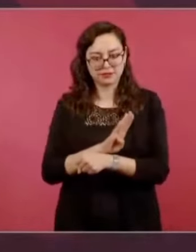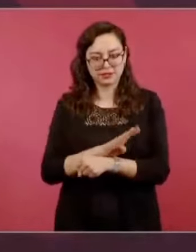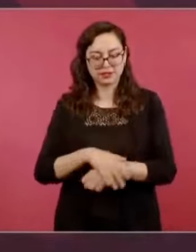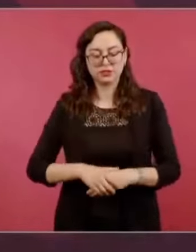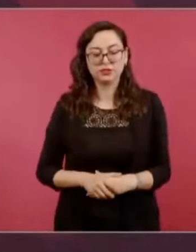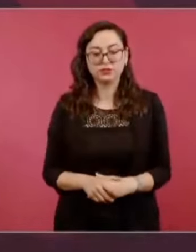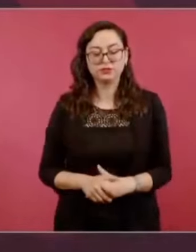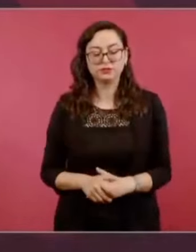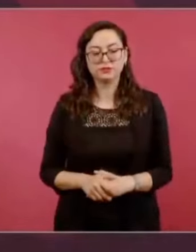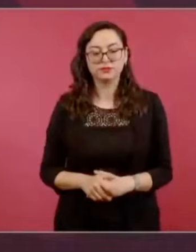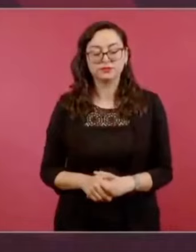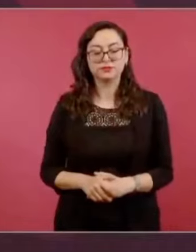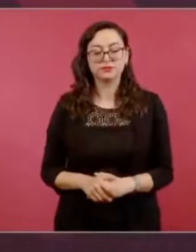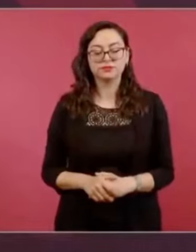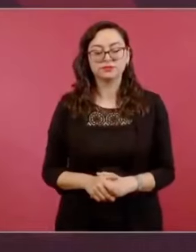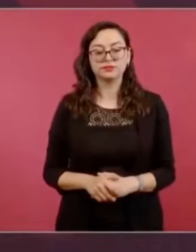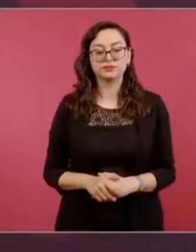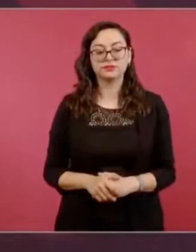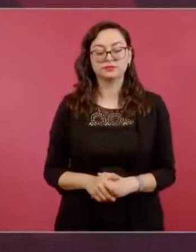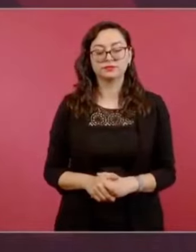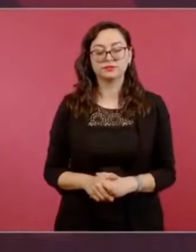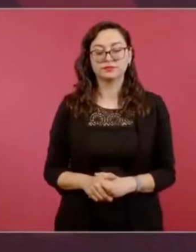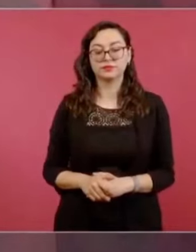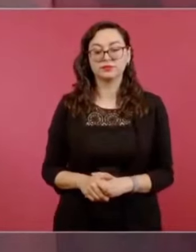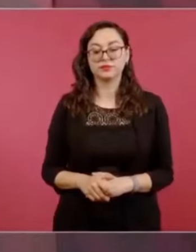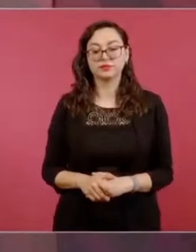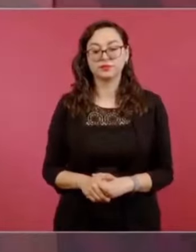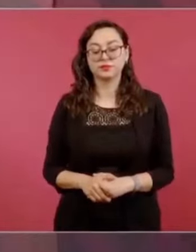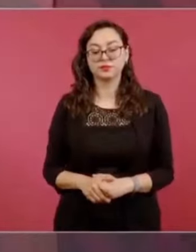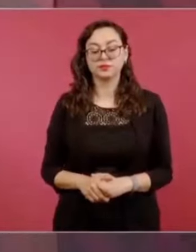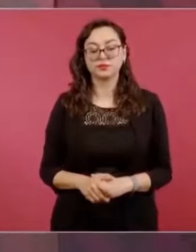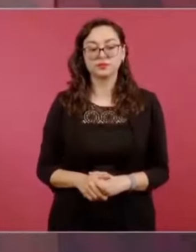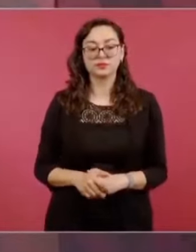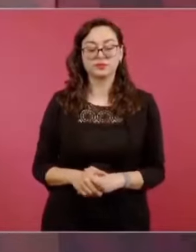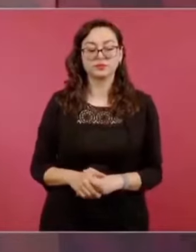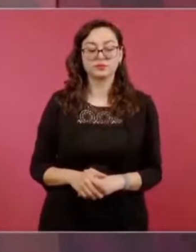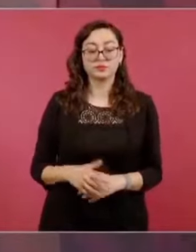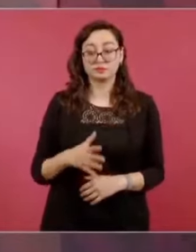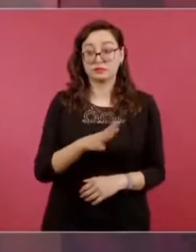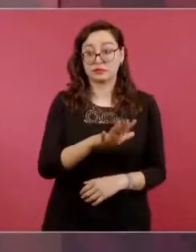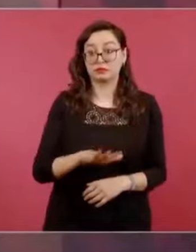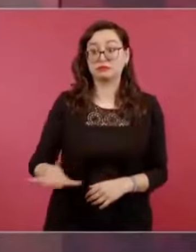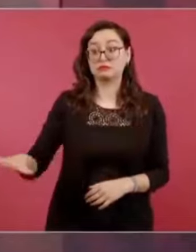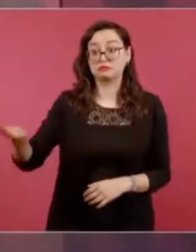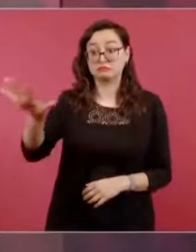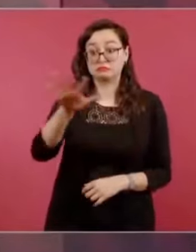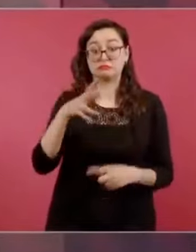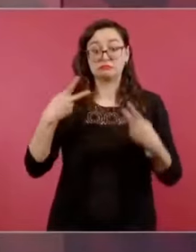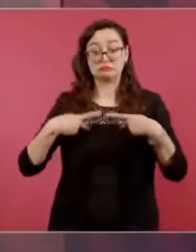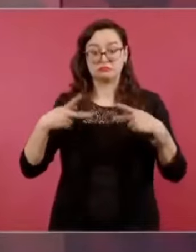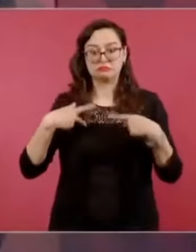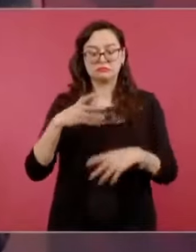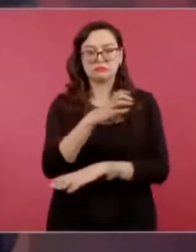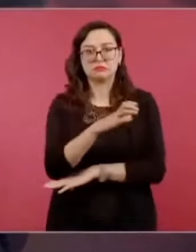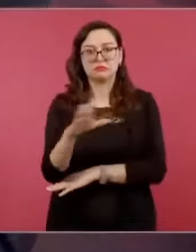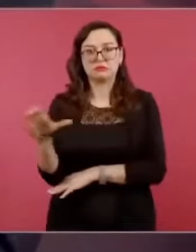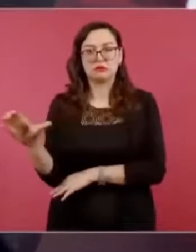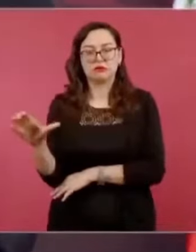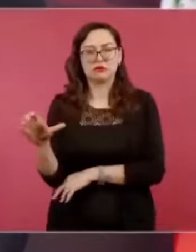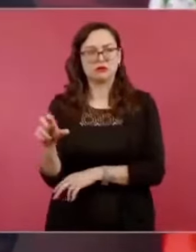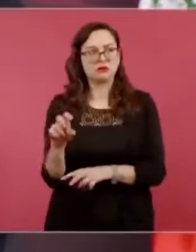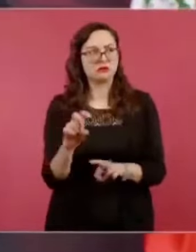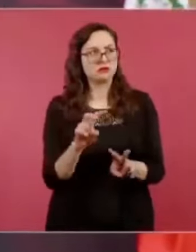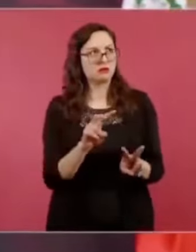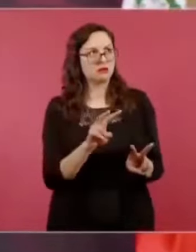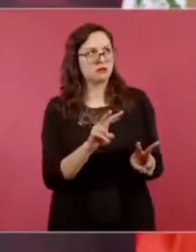Es indudable que los campesinos vieron en Cárdenas a un fiel representante de la